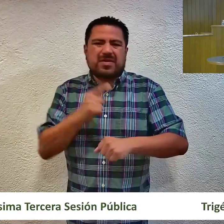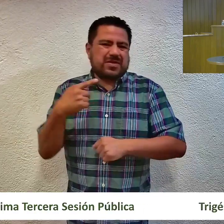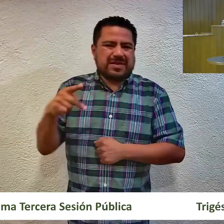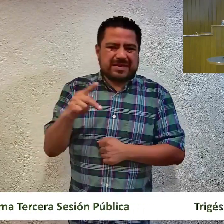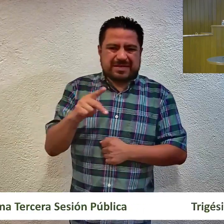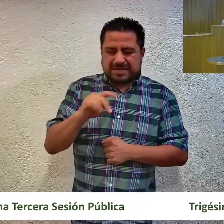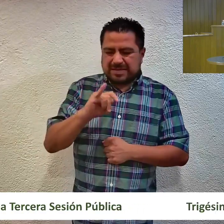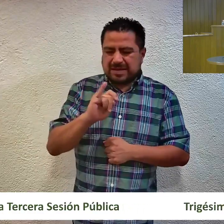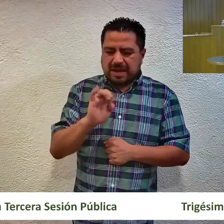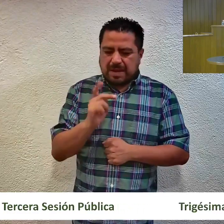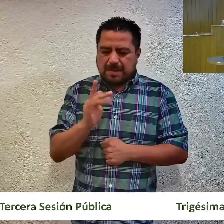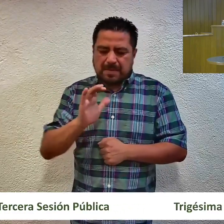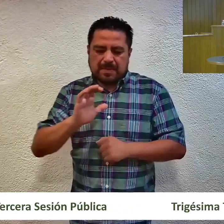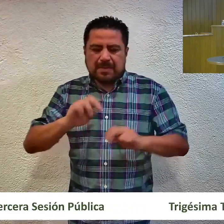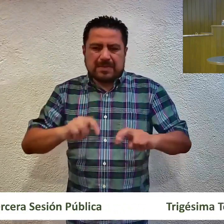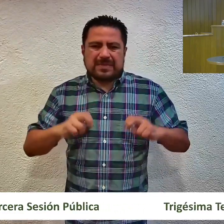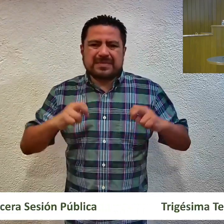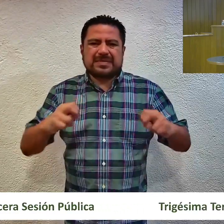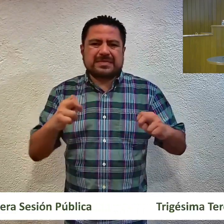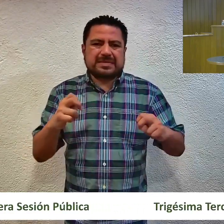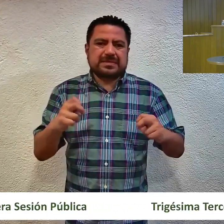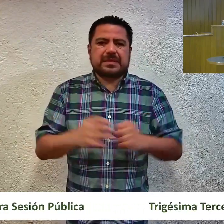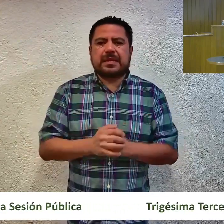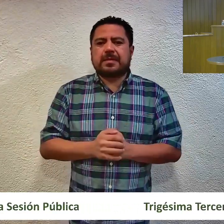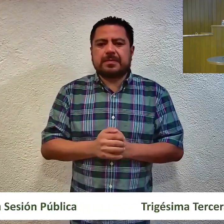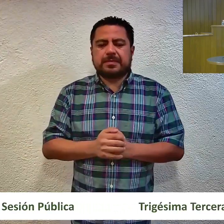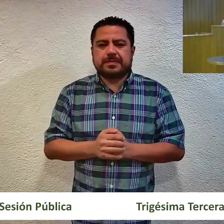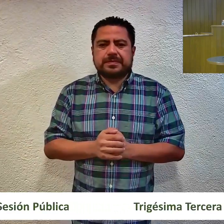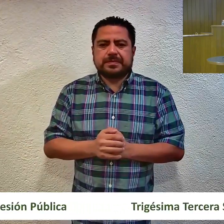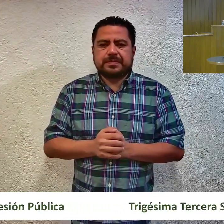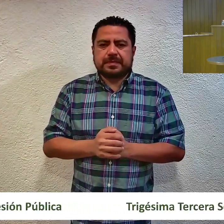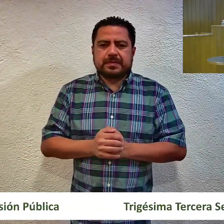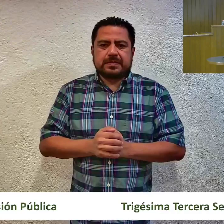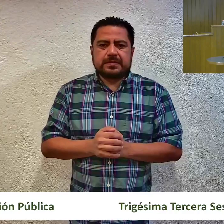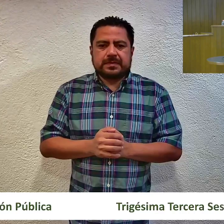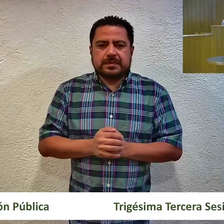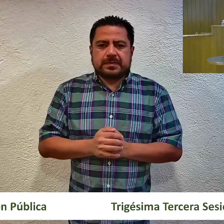Consejo General del Instituto Electoral y de Participación Ciudadana del Estado de Guerrero.